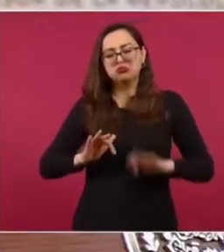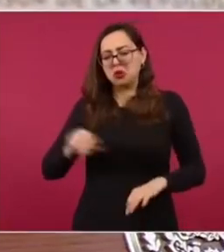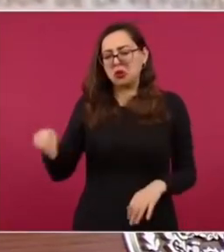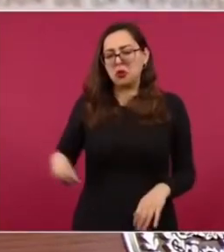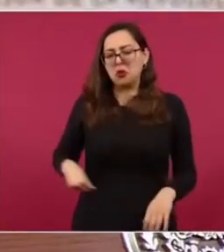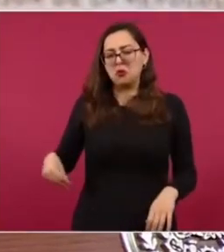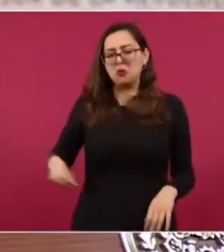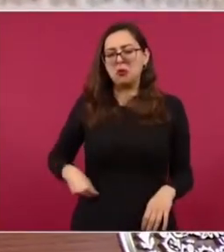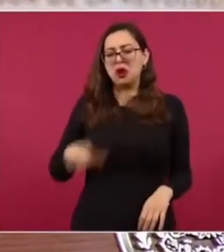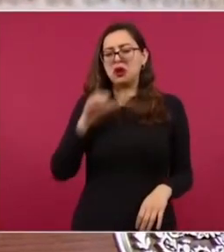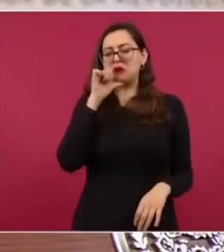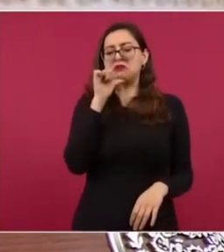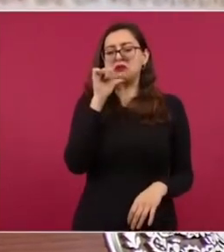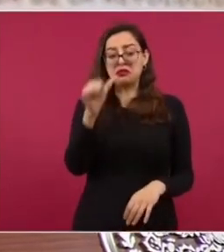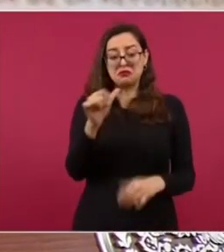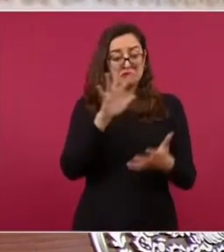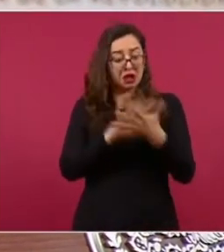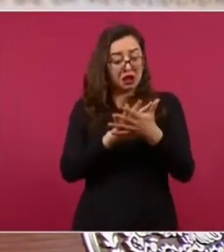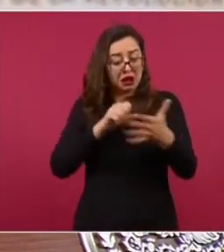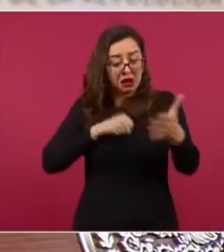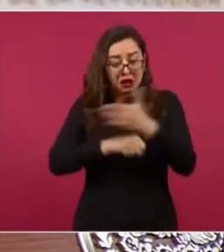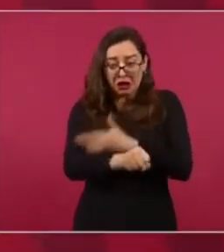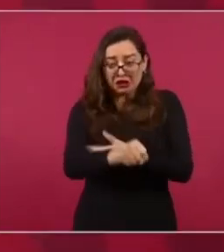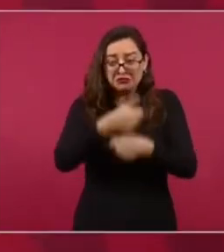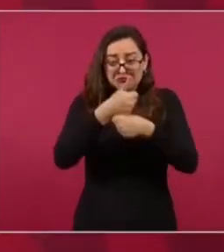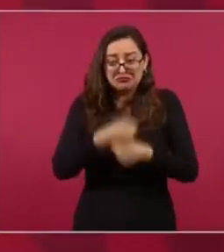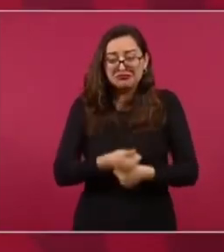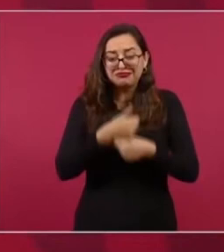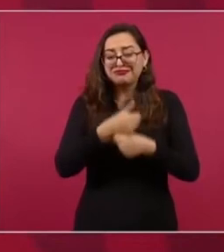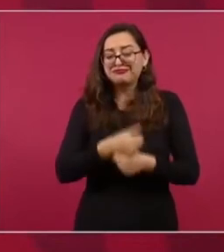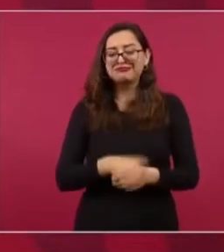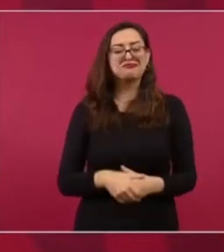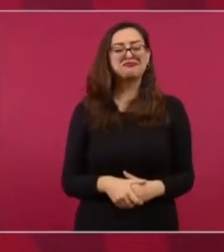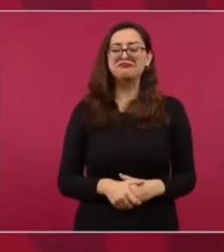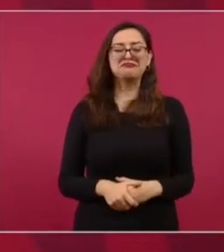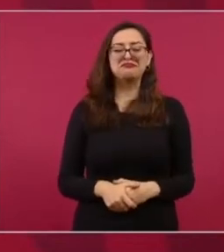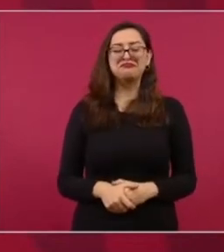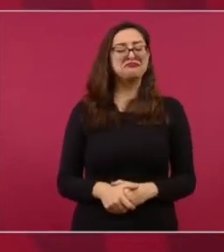no importa le diría yo que la cárcel a veces